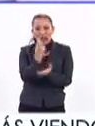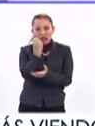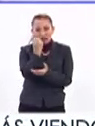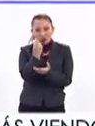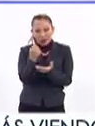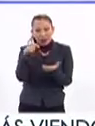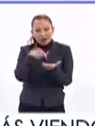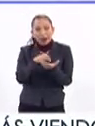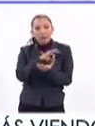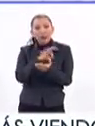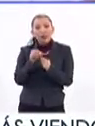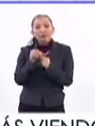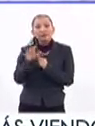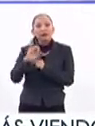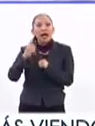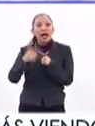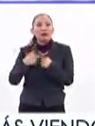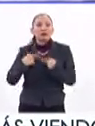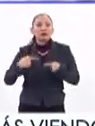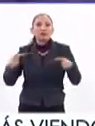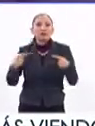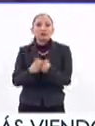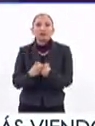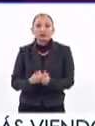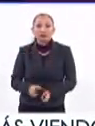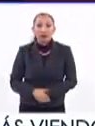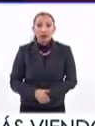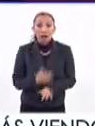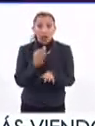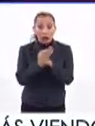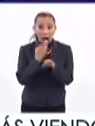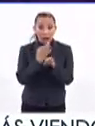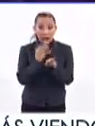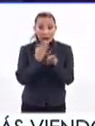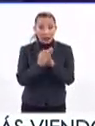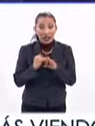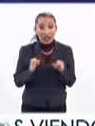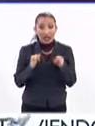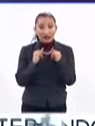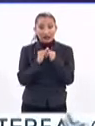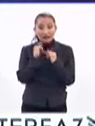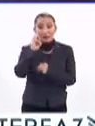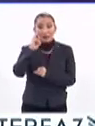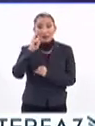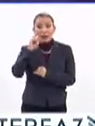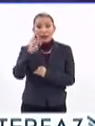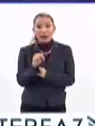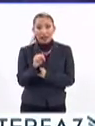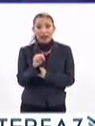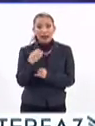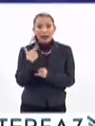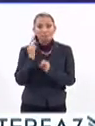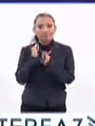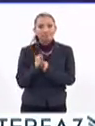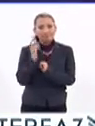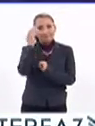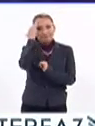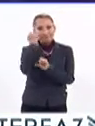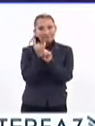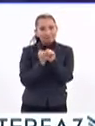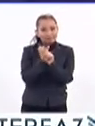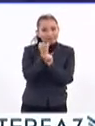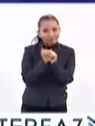pueden tener efectos adversos en las personas. Actualmente, el Instituto Politécnico Nacional encabeza las